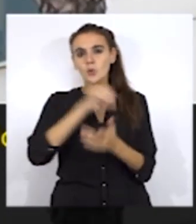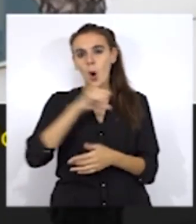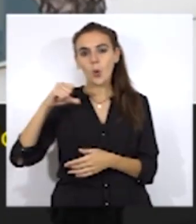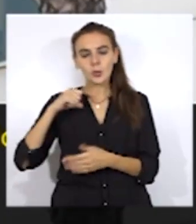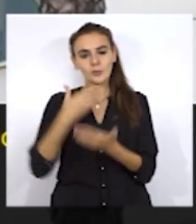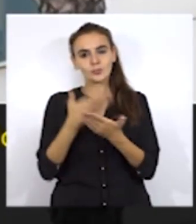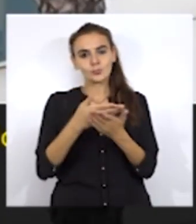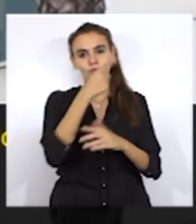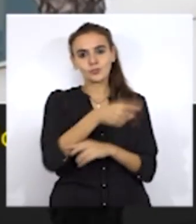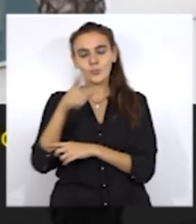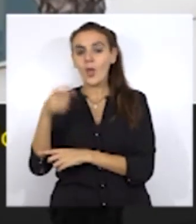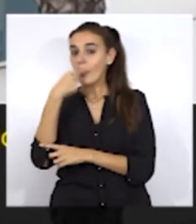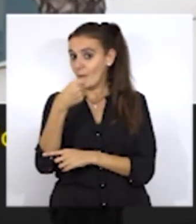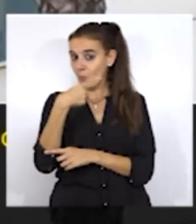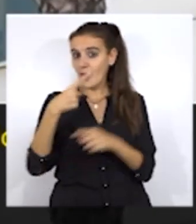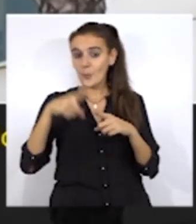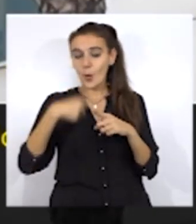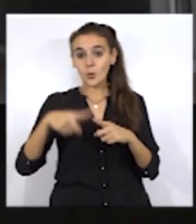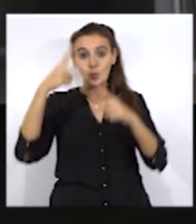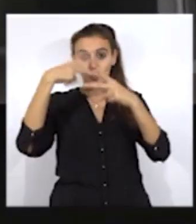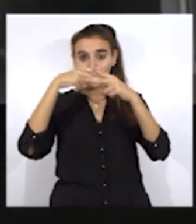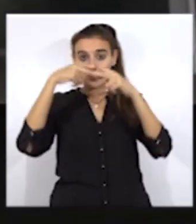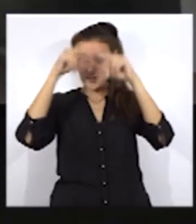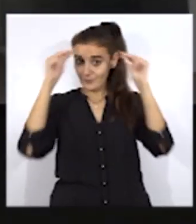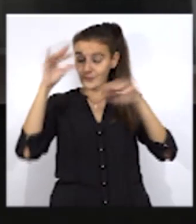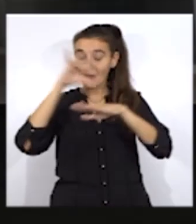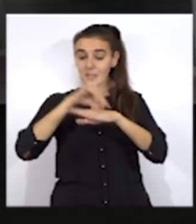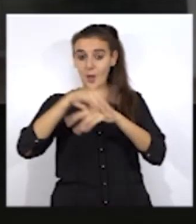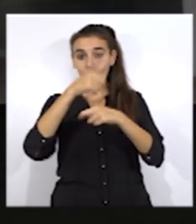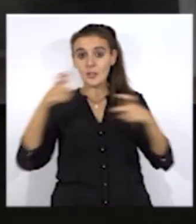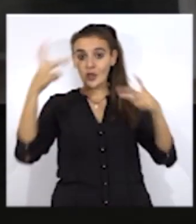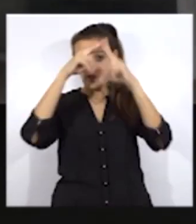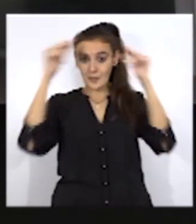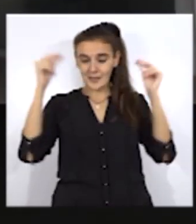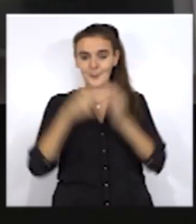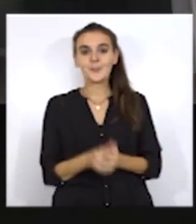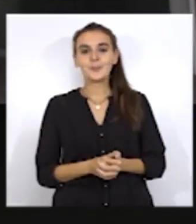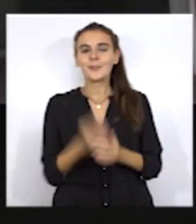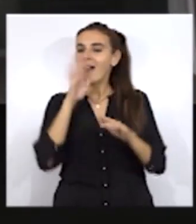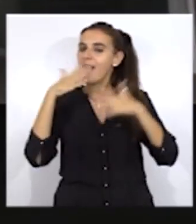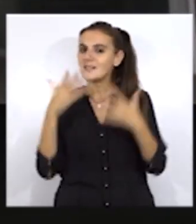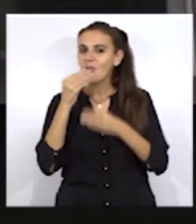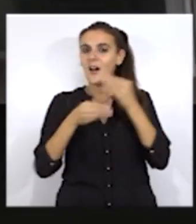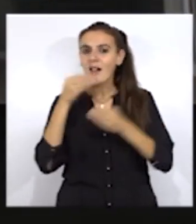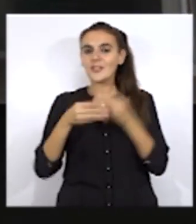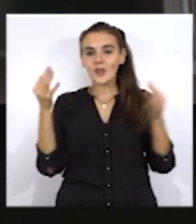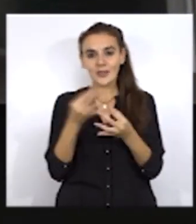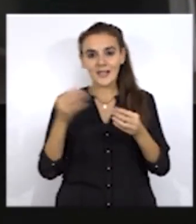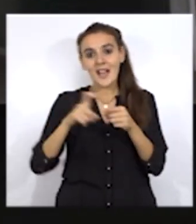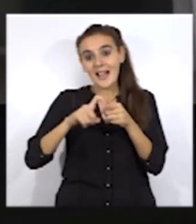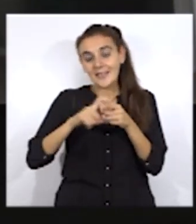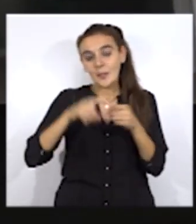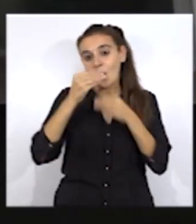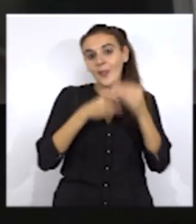productos sanitarios de uso humano por parte de los enfermeros. Hasta ahora lo que se estaba haciendo era que cualquier tipo de actuación que conllevara